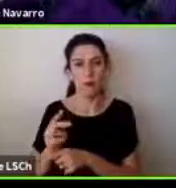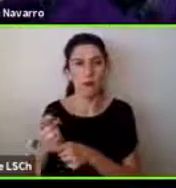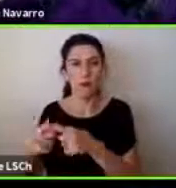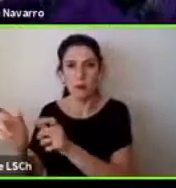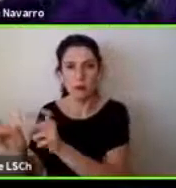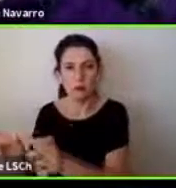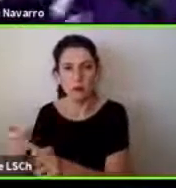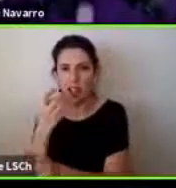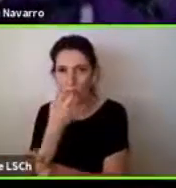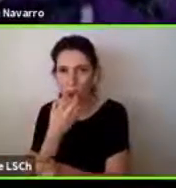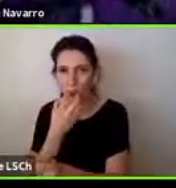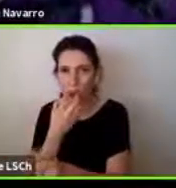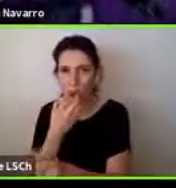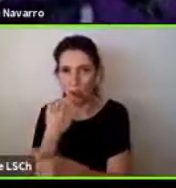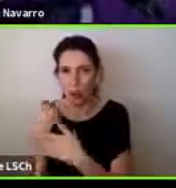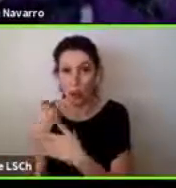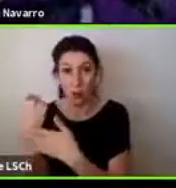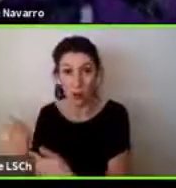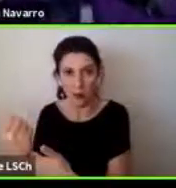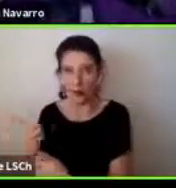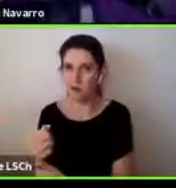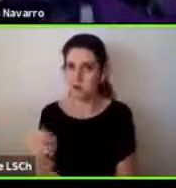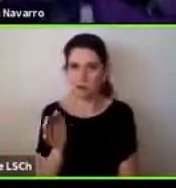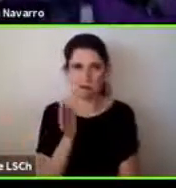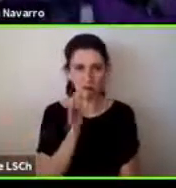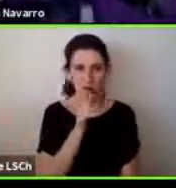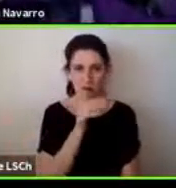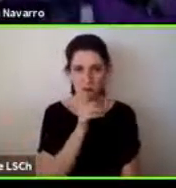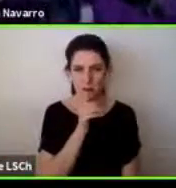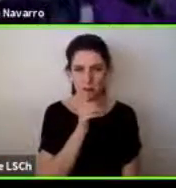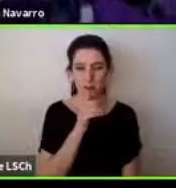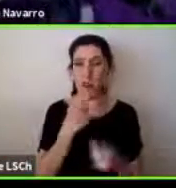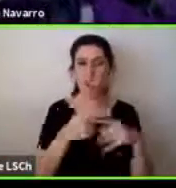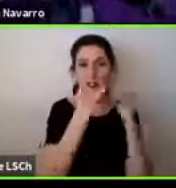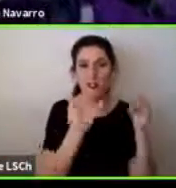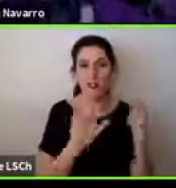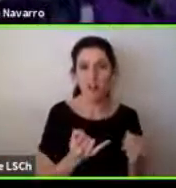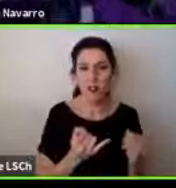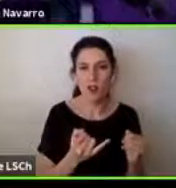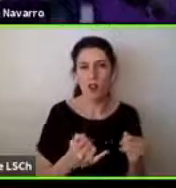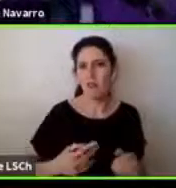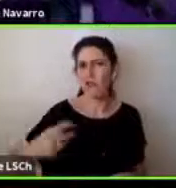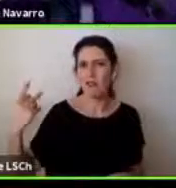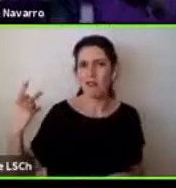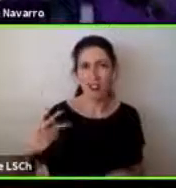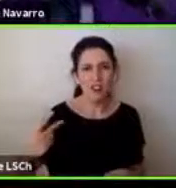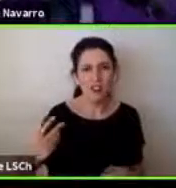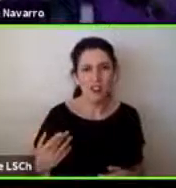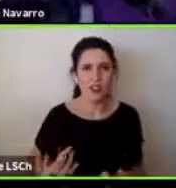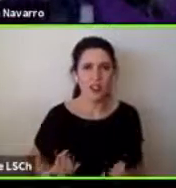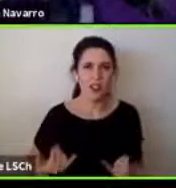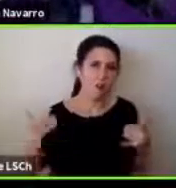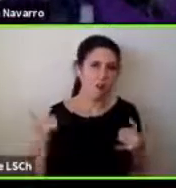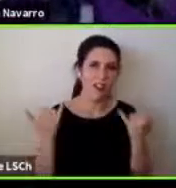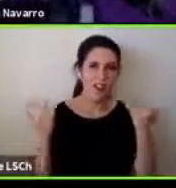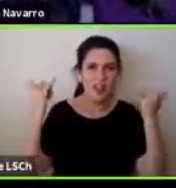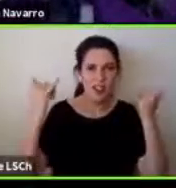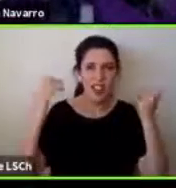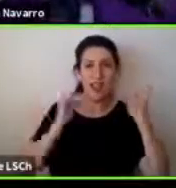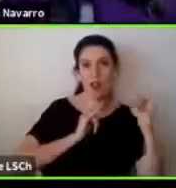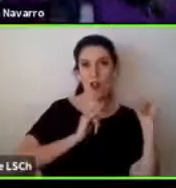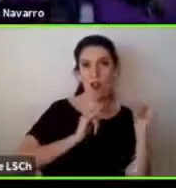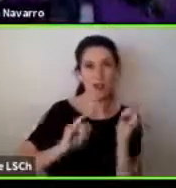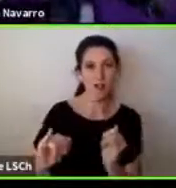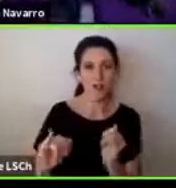formas igual de valiosas y mucho más entretenidas de poder transmitir la información entonces yo creo que esa pega se ha hecho